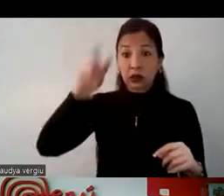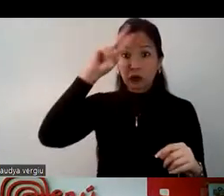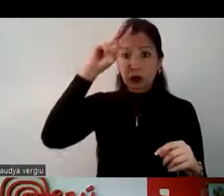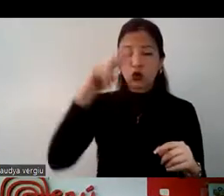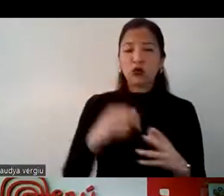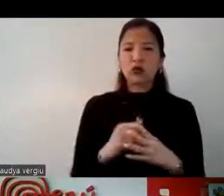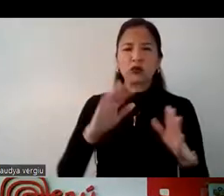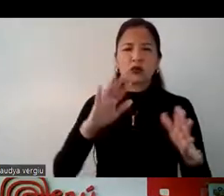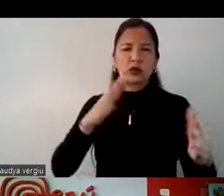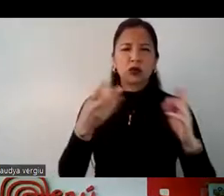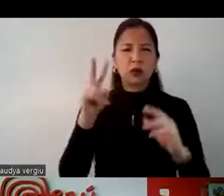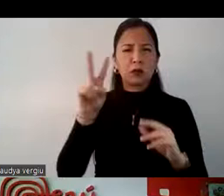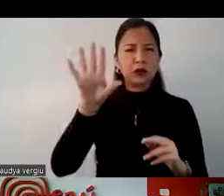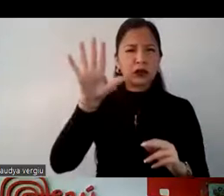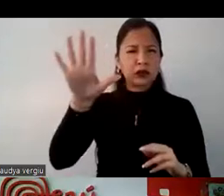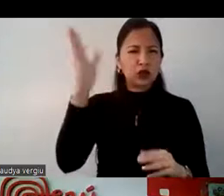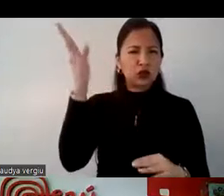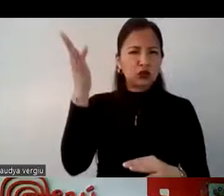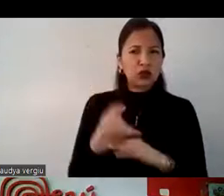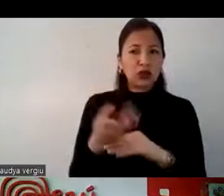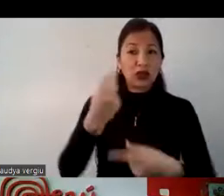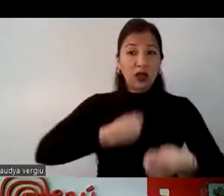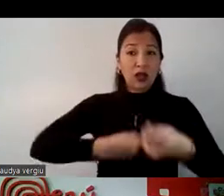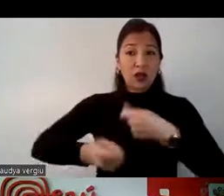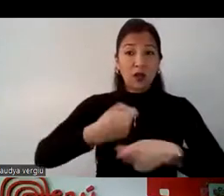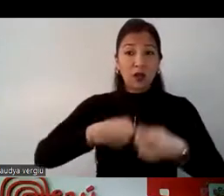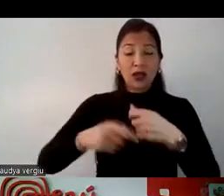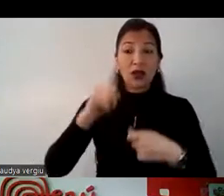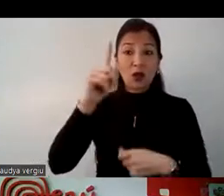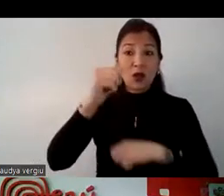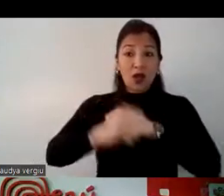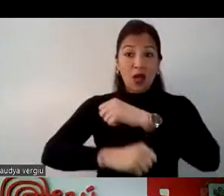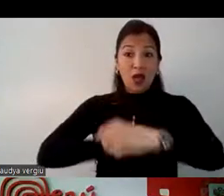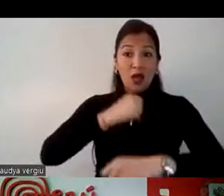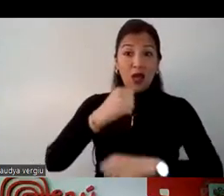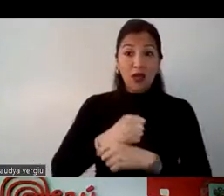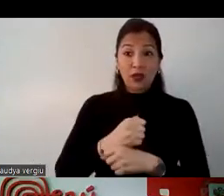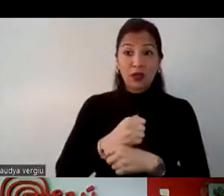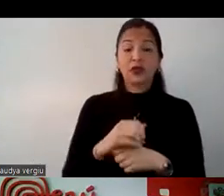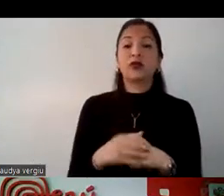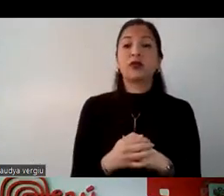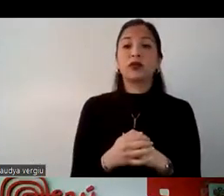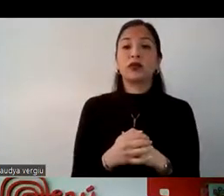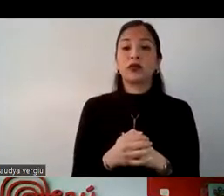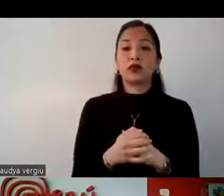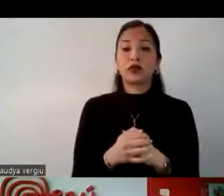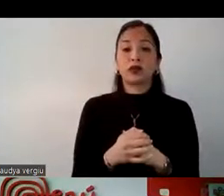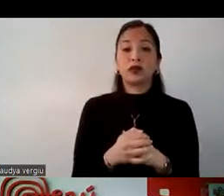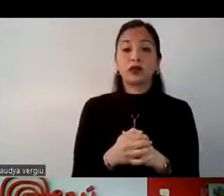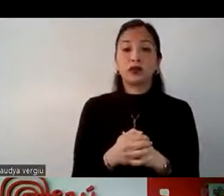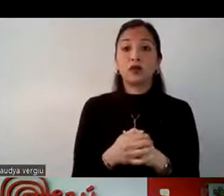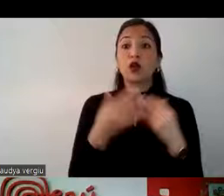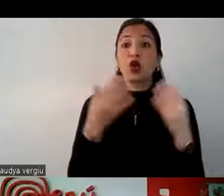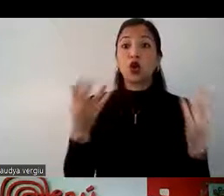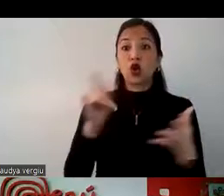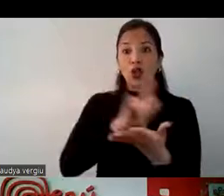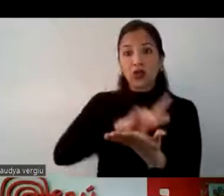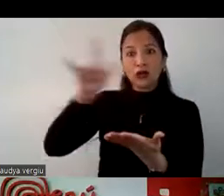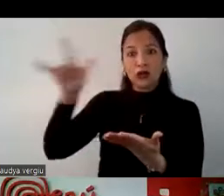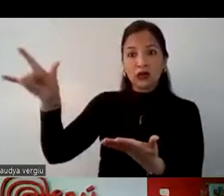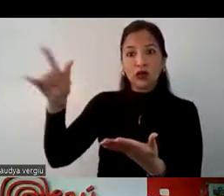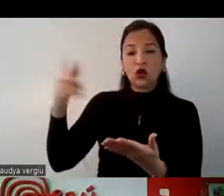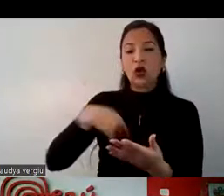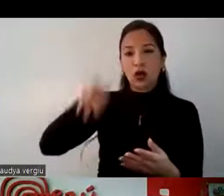hasta el veinticinco por ciento de las ventas anuales que ellos realizan con destino peruano, con destinos